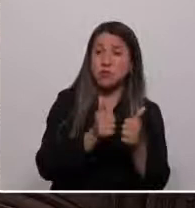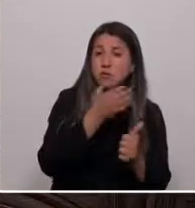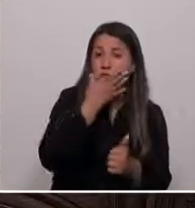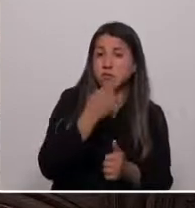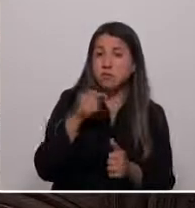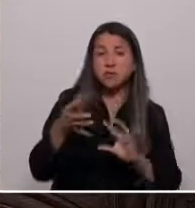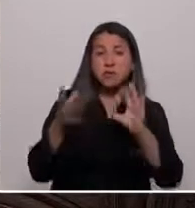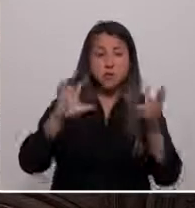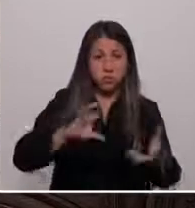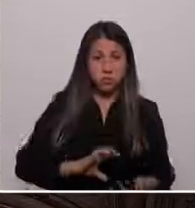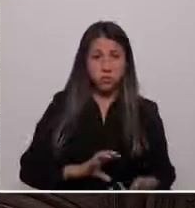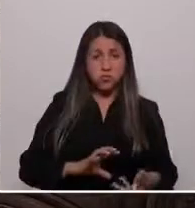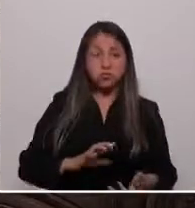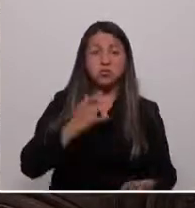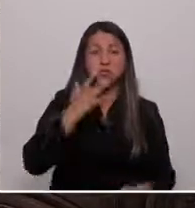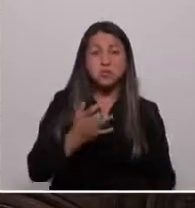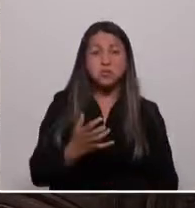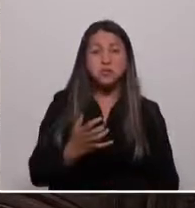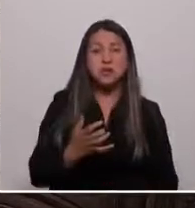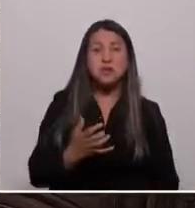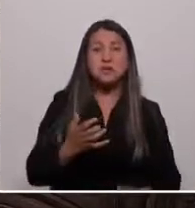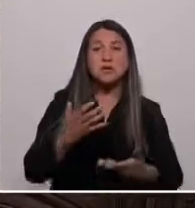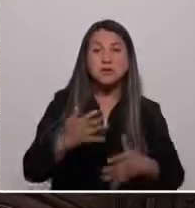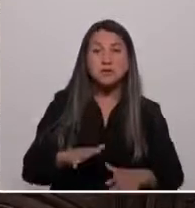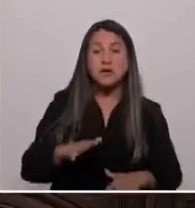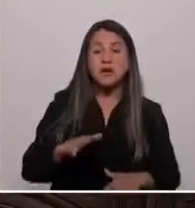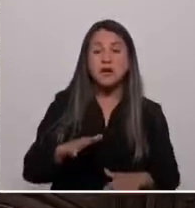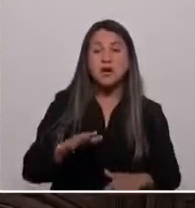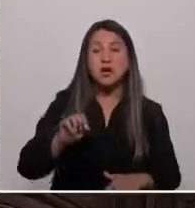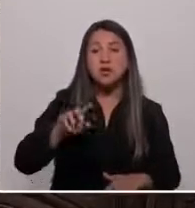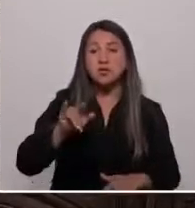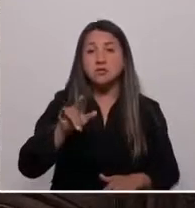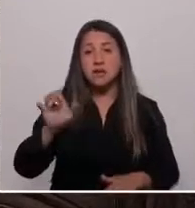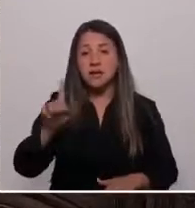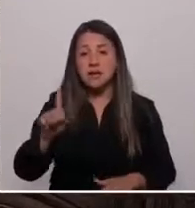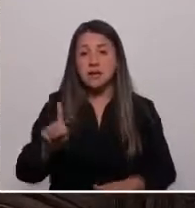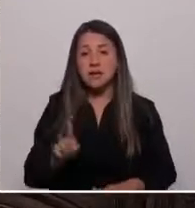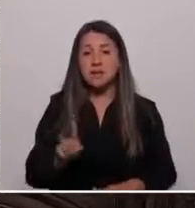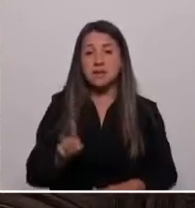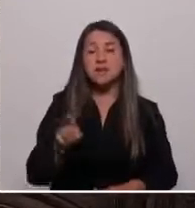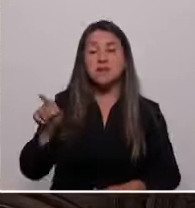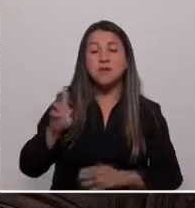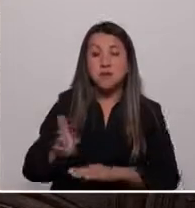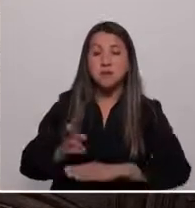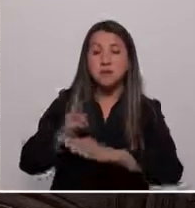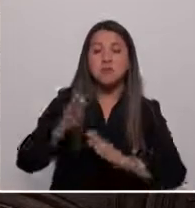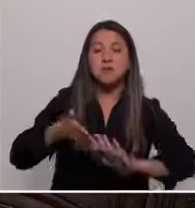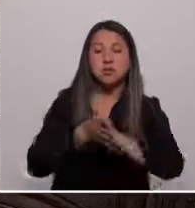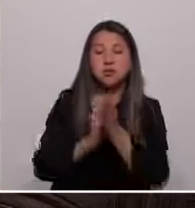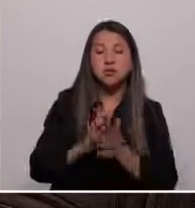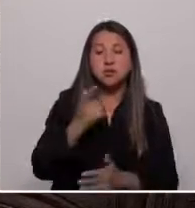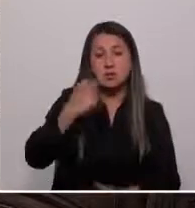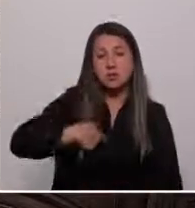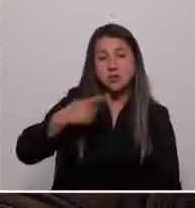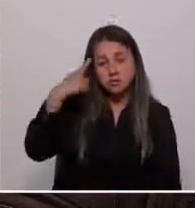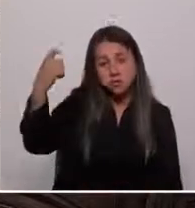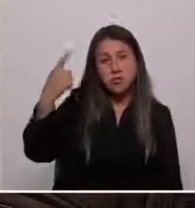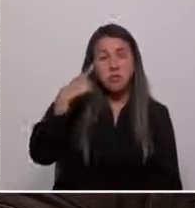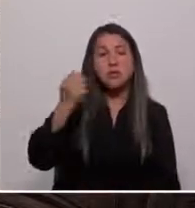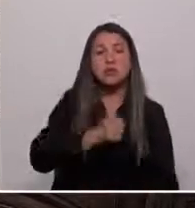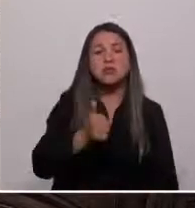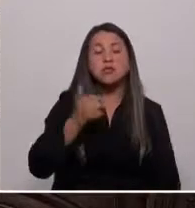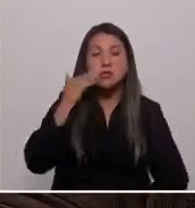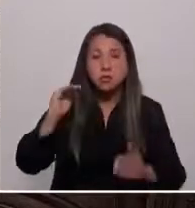y a Gabriel Varadit González, luz de mi vida, y que representa todo lo que sueño para cada niño y niña de este país.